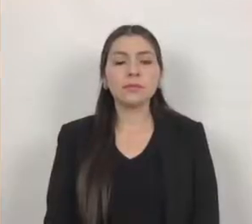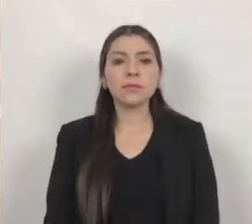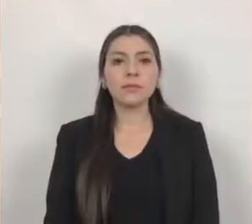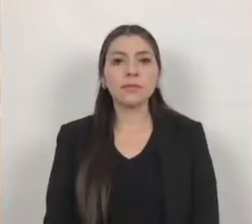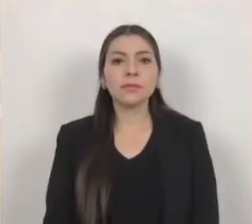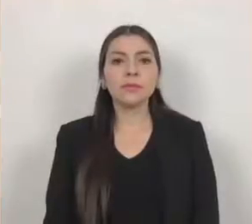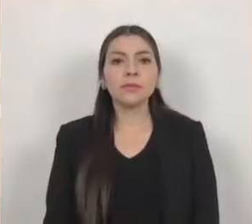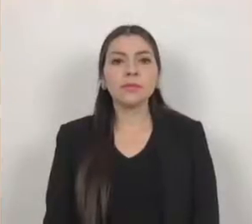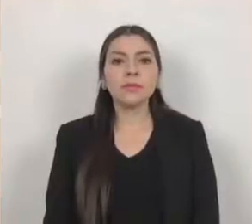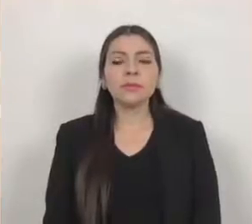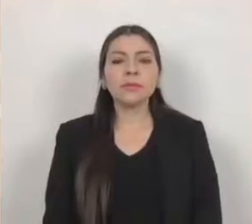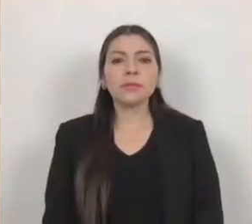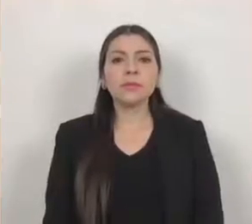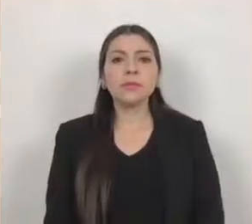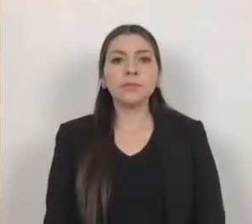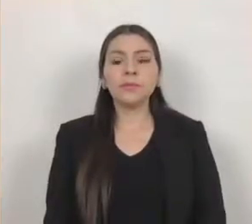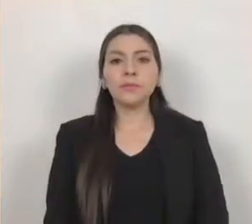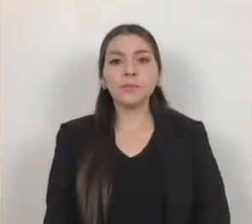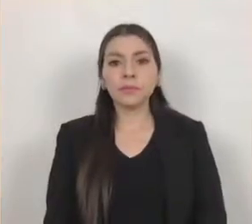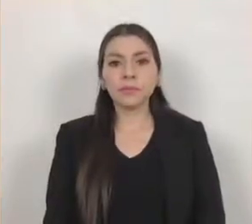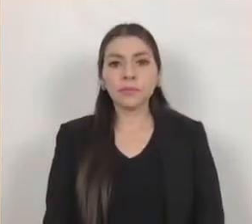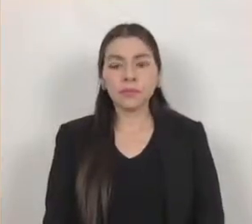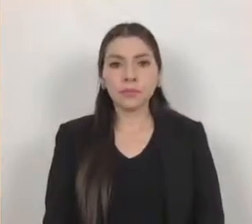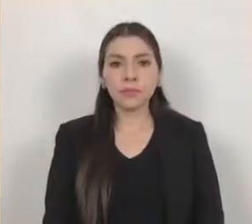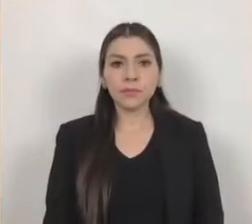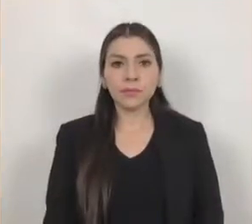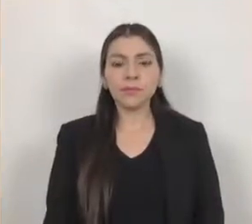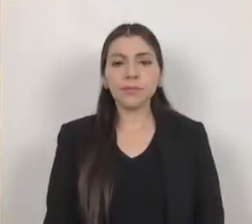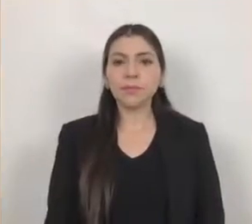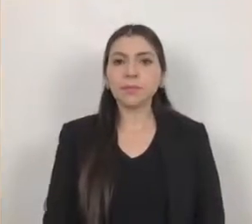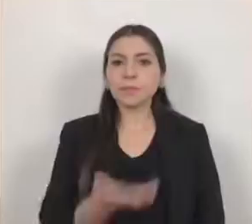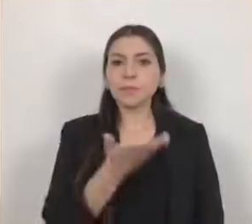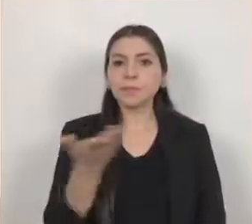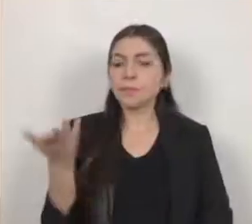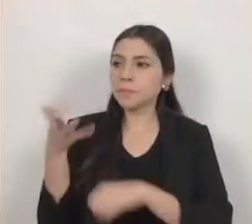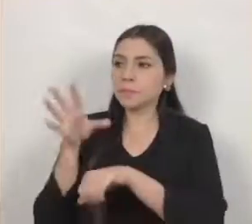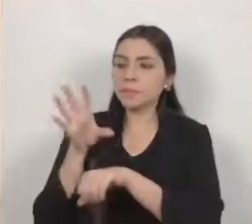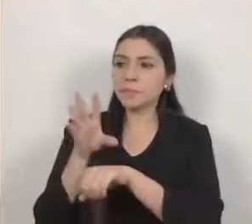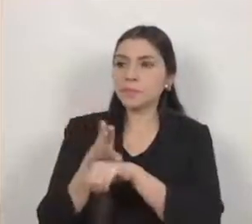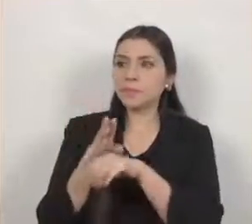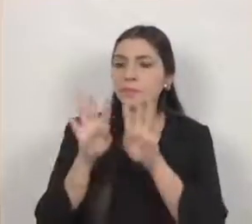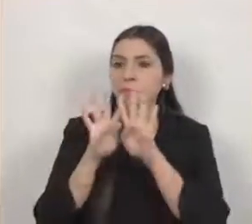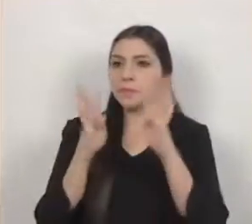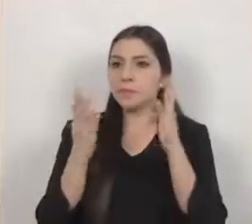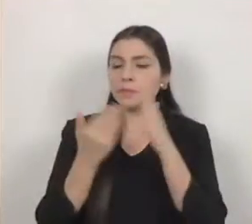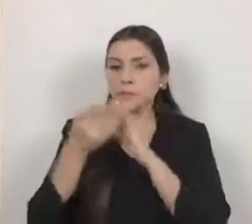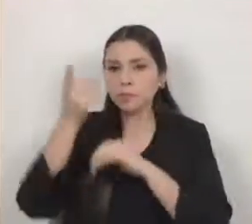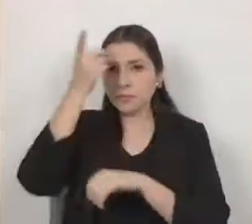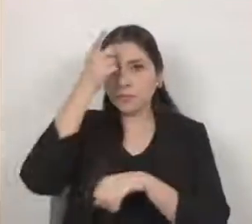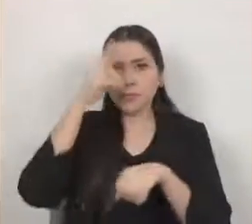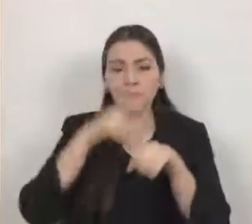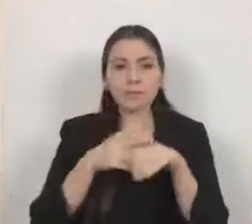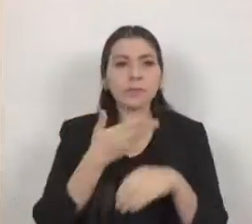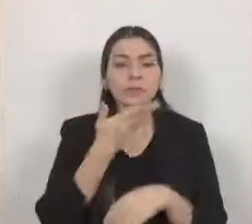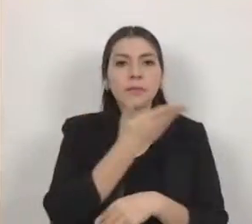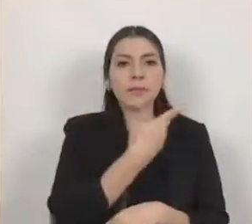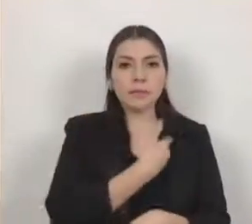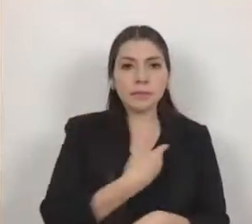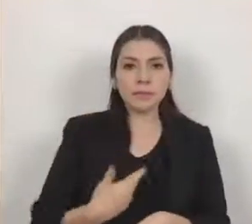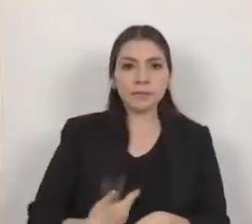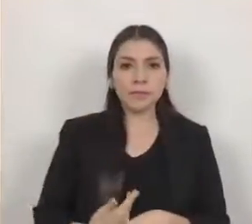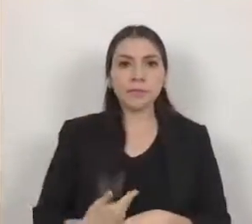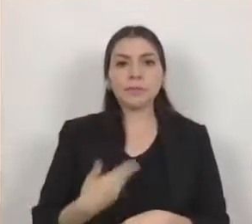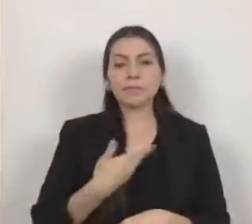con la venia de los integrantes de la mesa directiva y de su presidenta saludo con mucho respeto a mis compañeras y